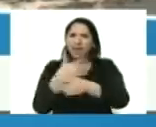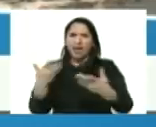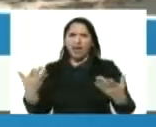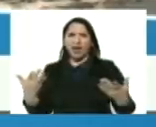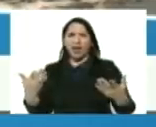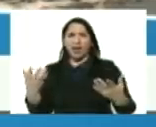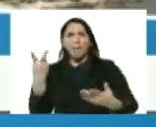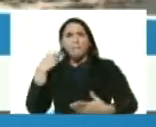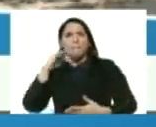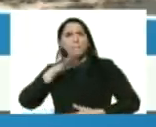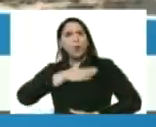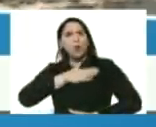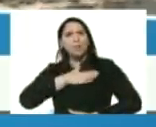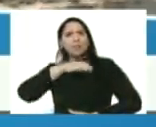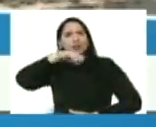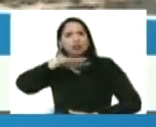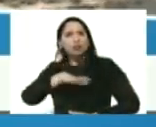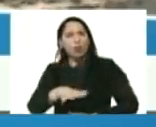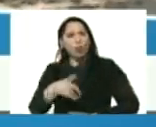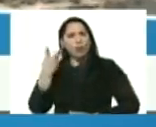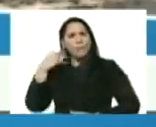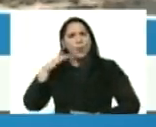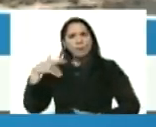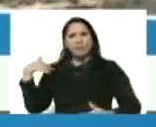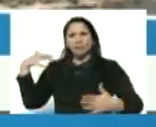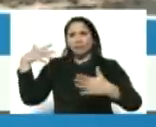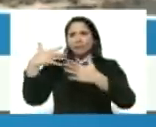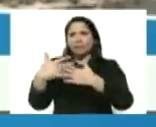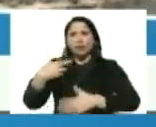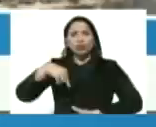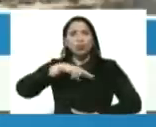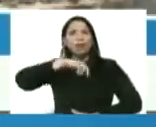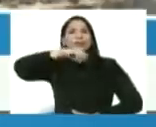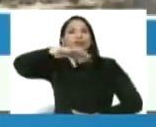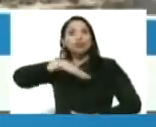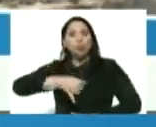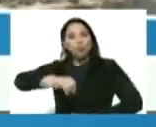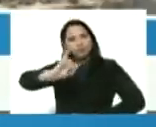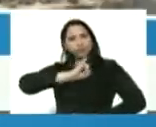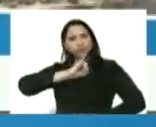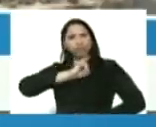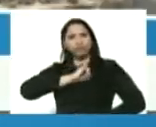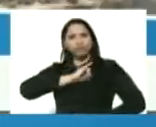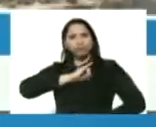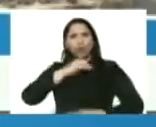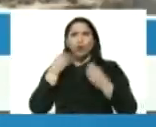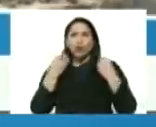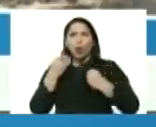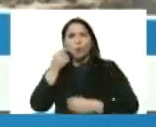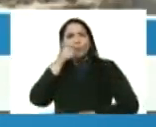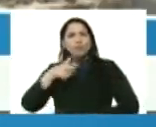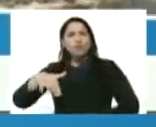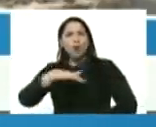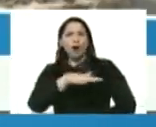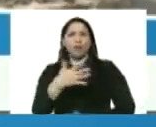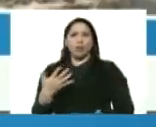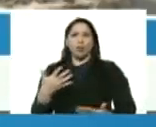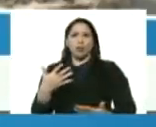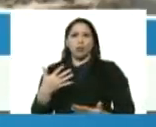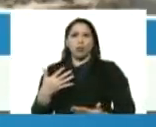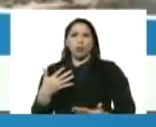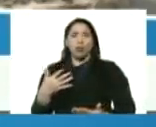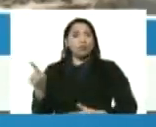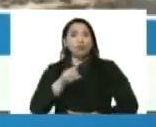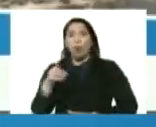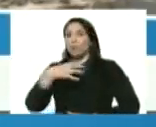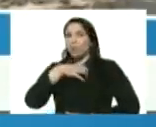mi historia por mi trayectoria por nuestra historia y nuestra trayectoria como pueblo de a pie no puede entender que